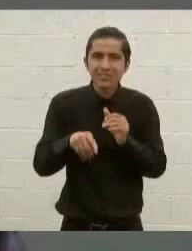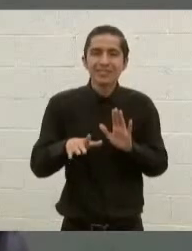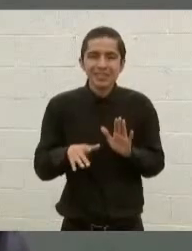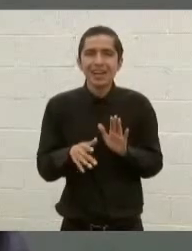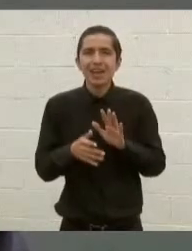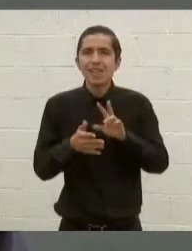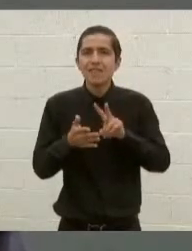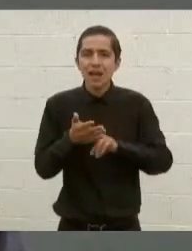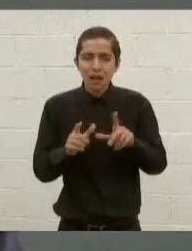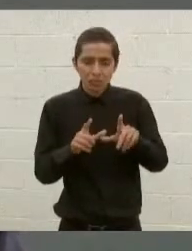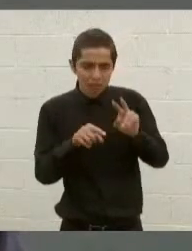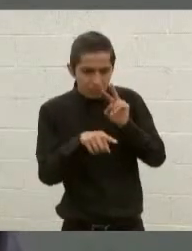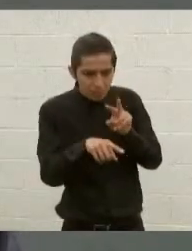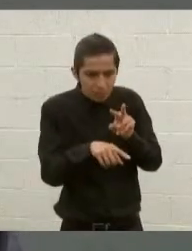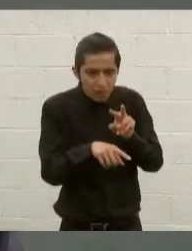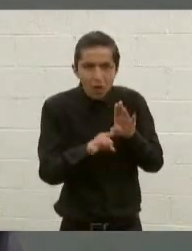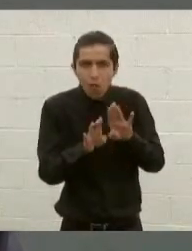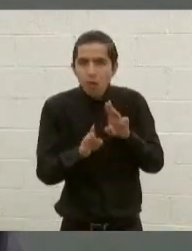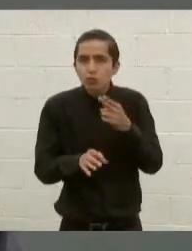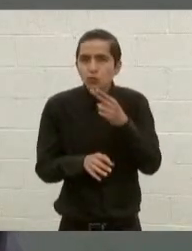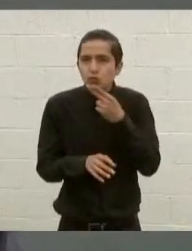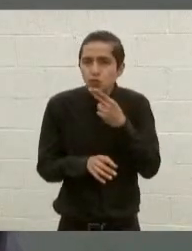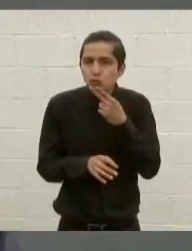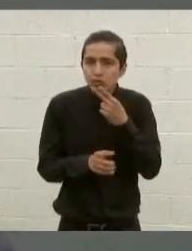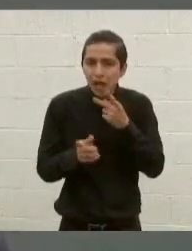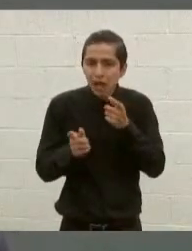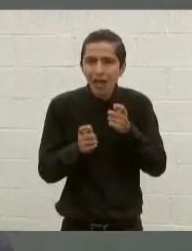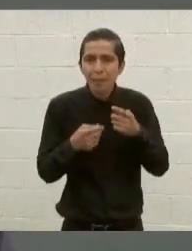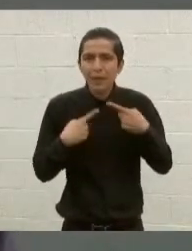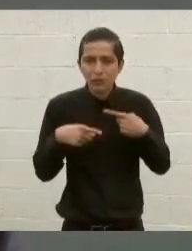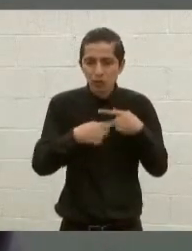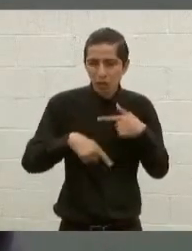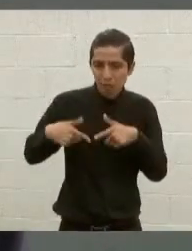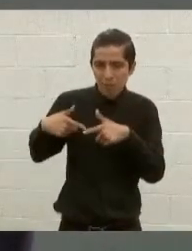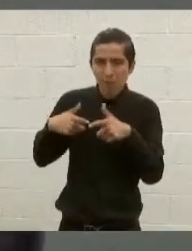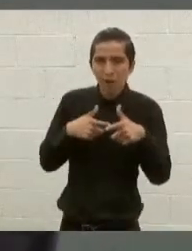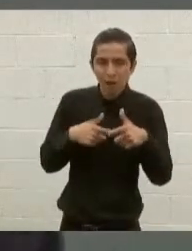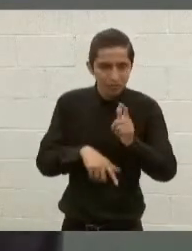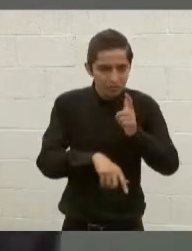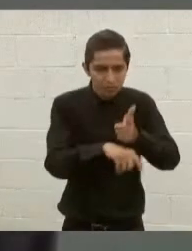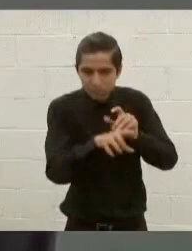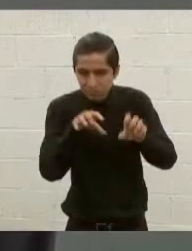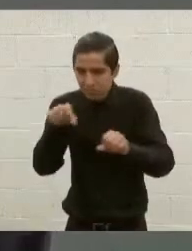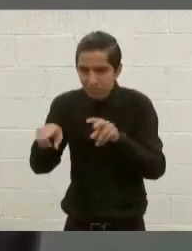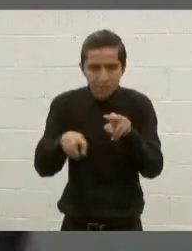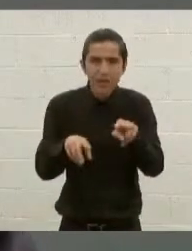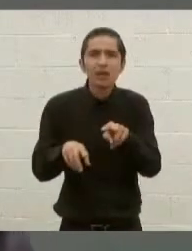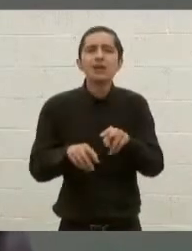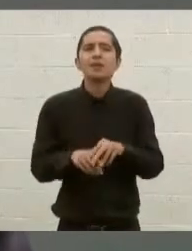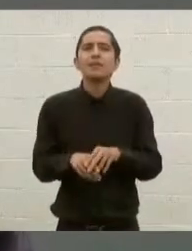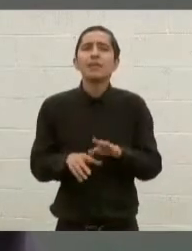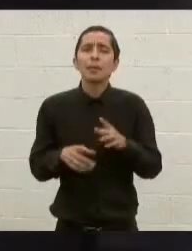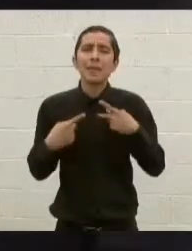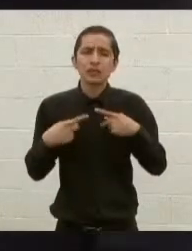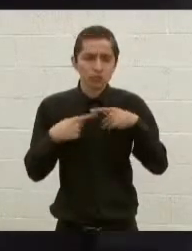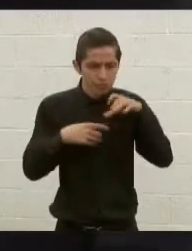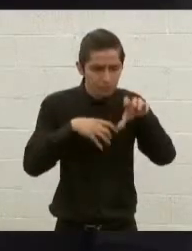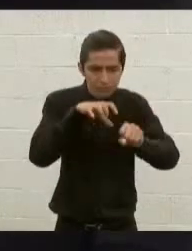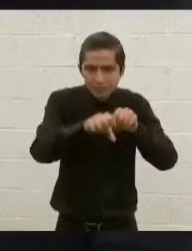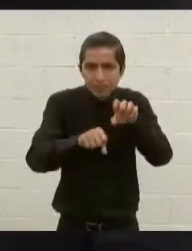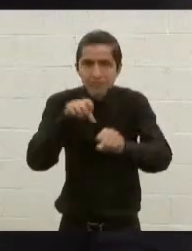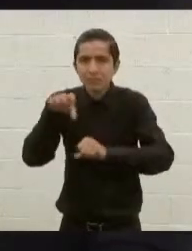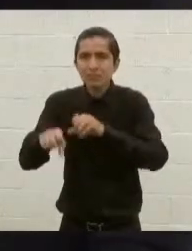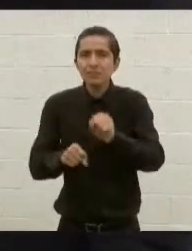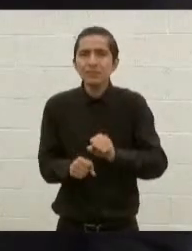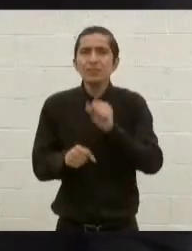similares a los utilizados por los agresores. Tanto los detenidos como